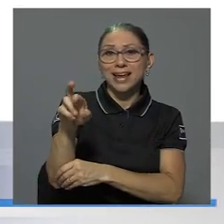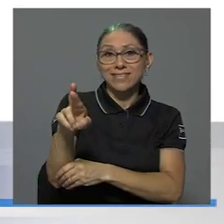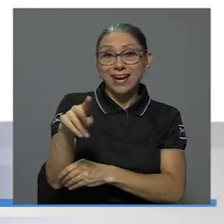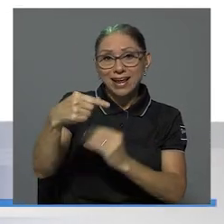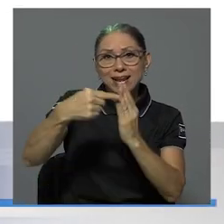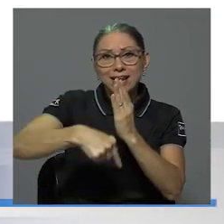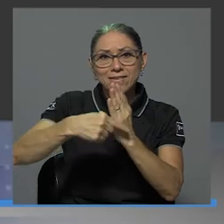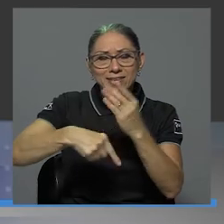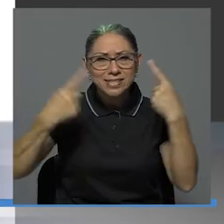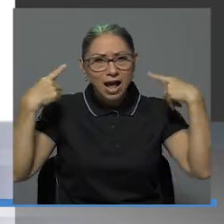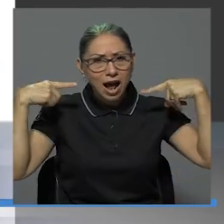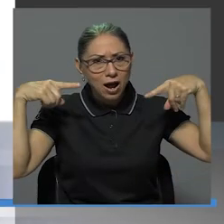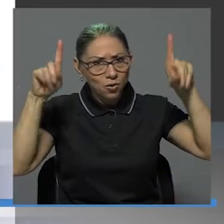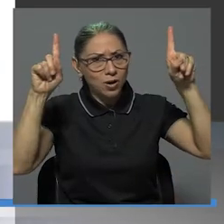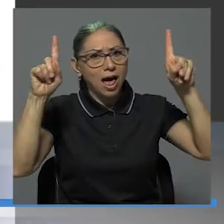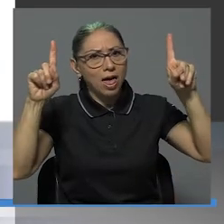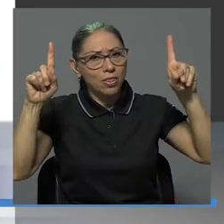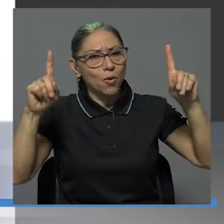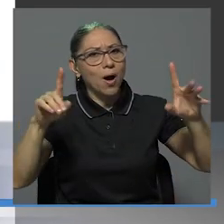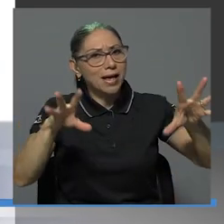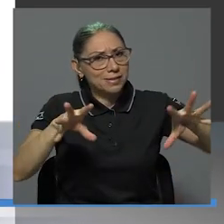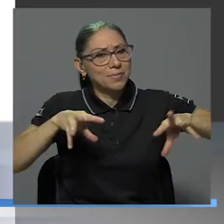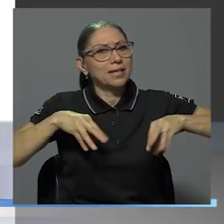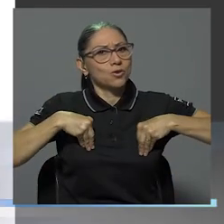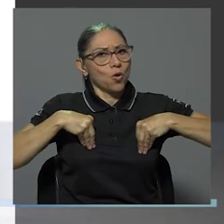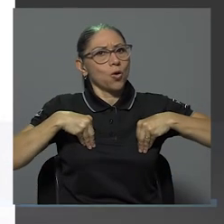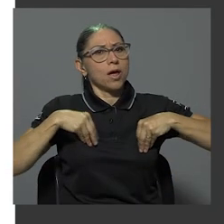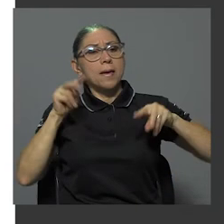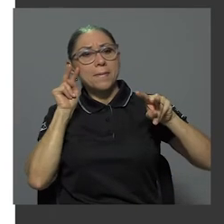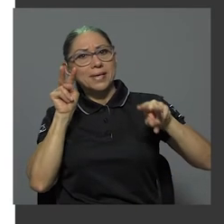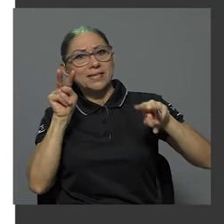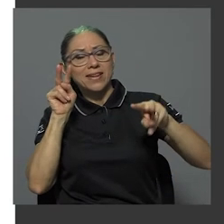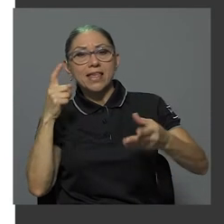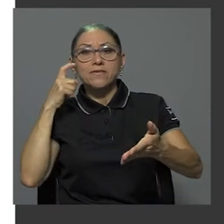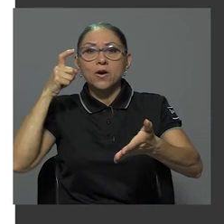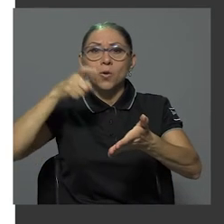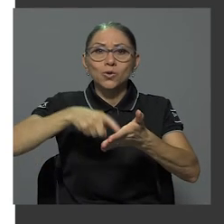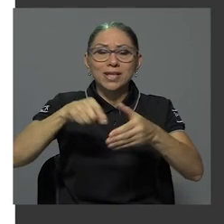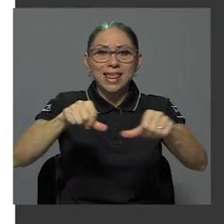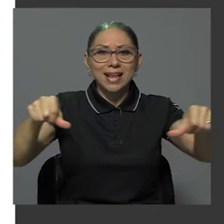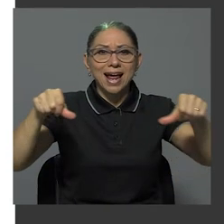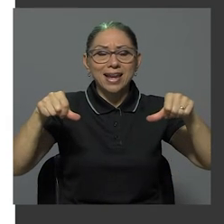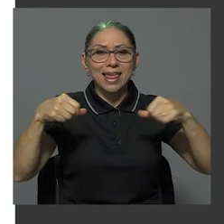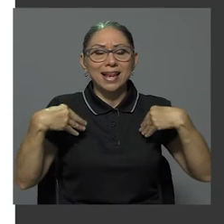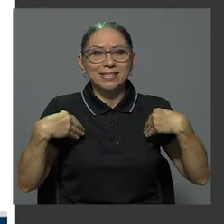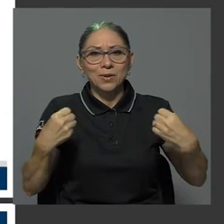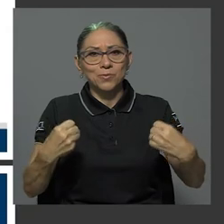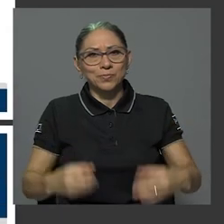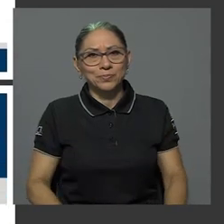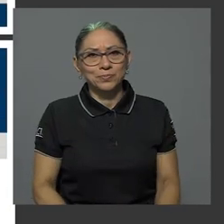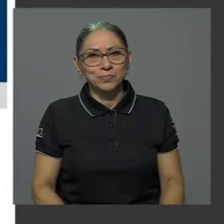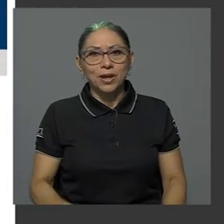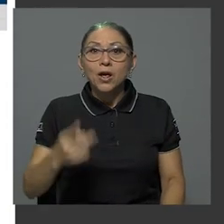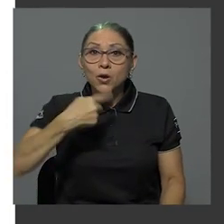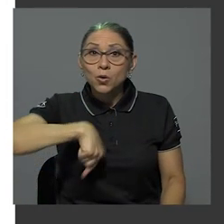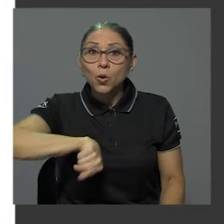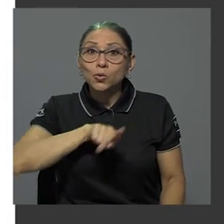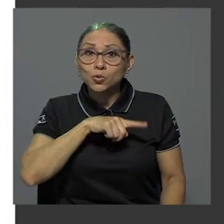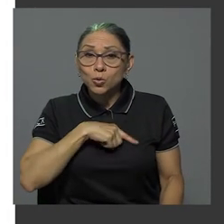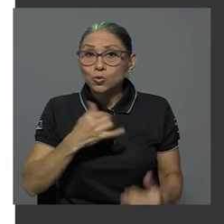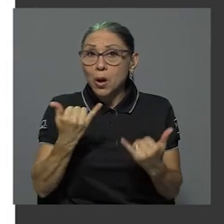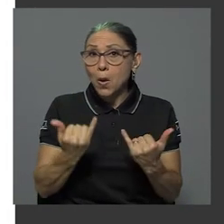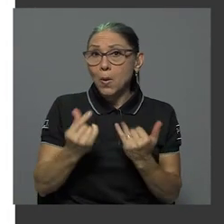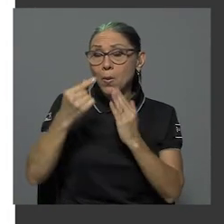ha logrado obtener aceptación, visibilidad y ser reconocida en el área de salud. Nos hemos convertido en una